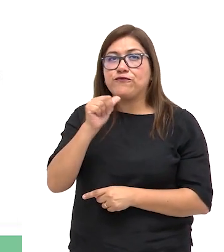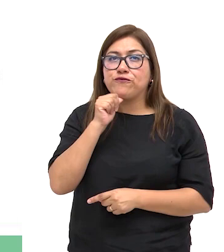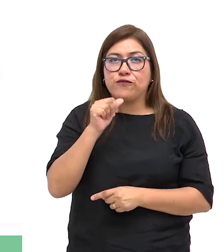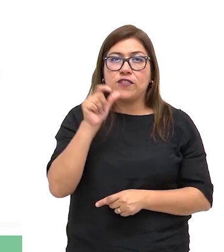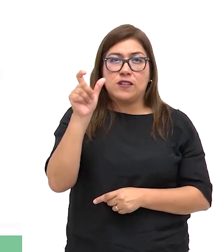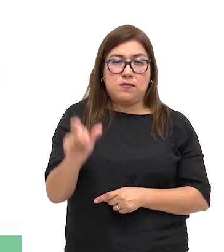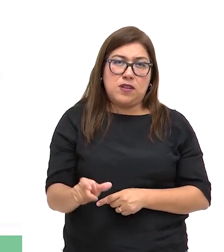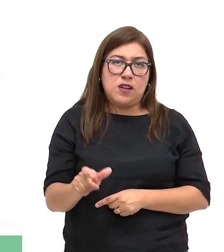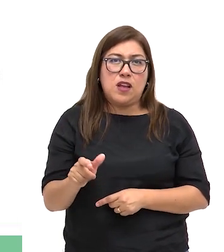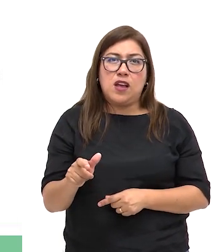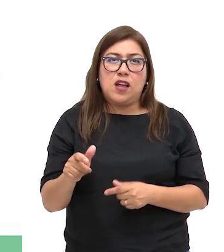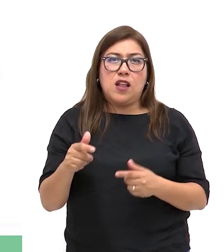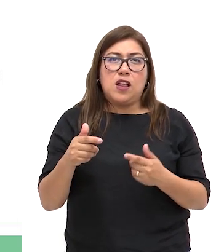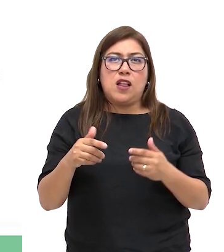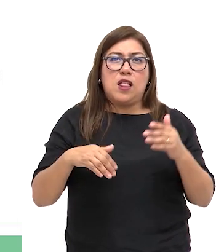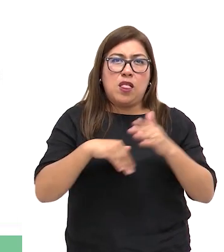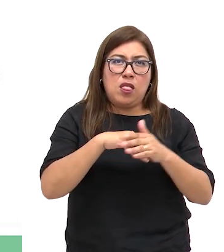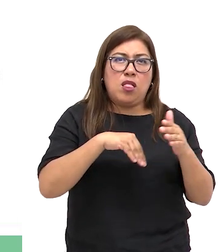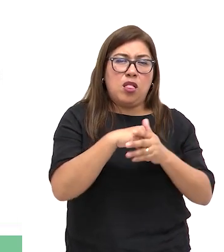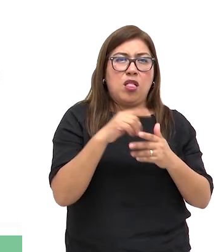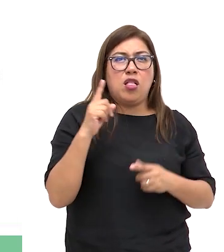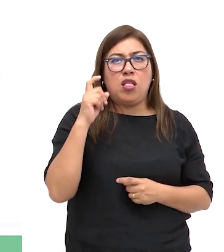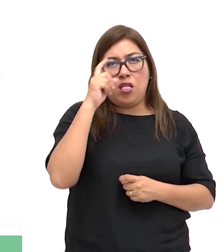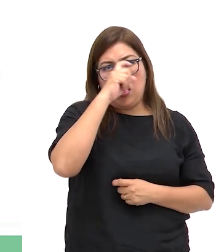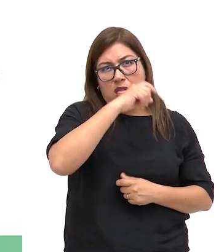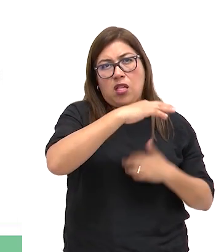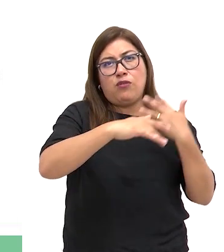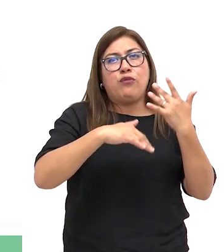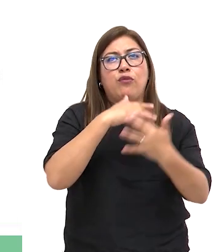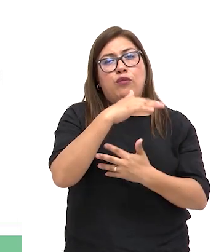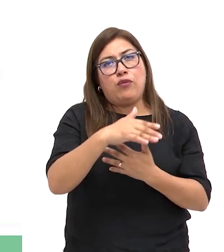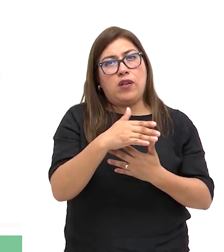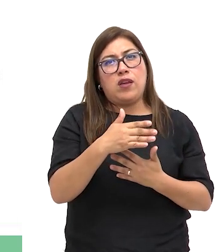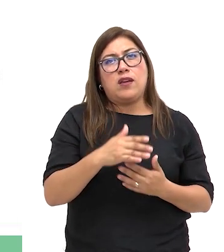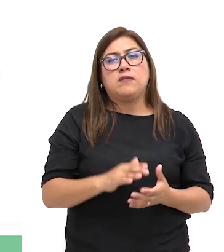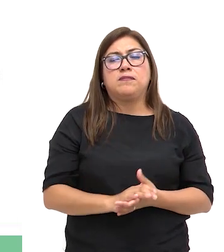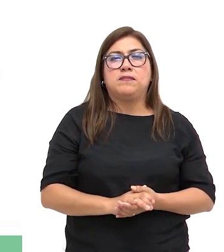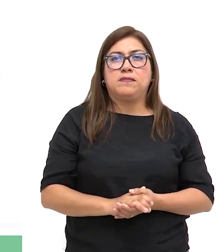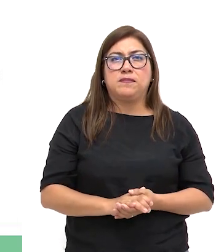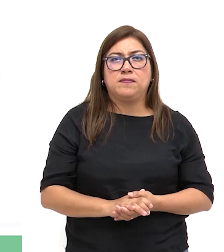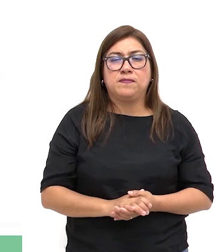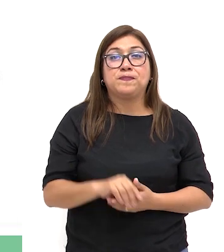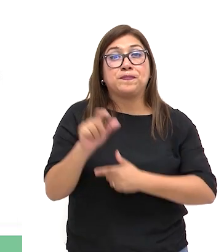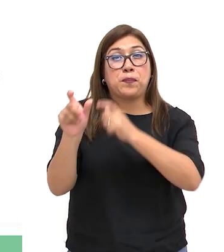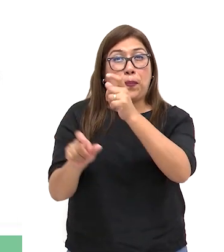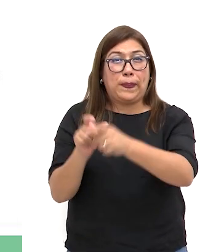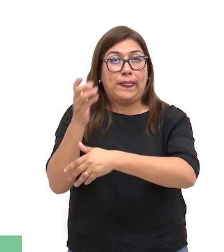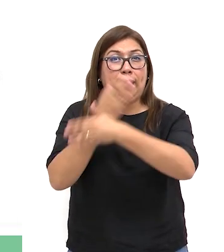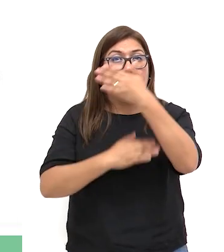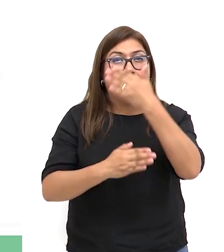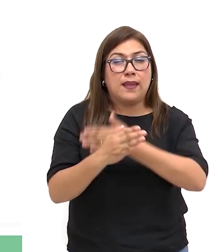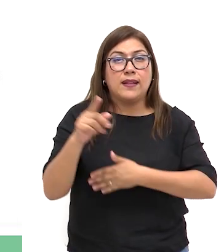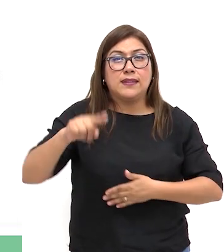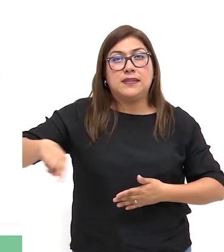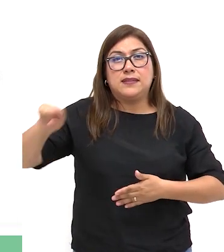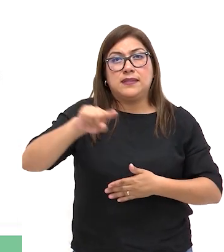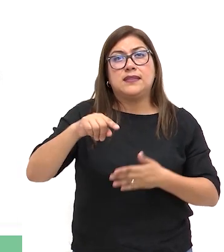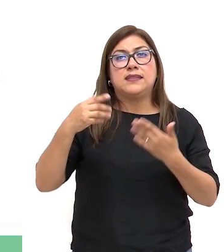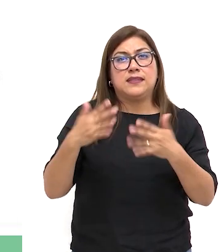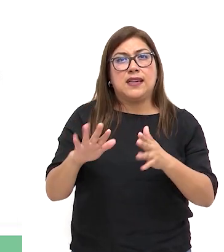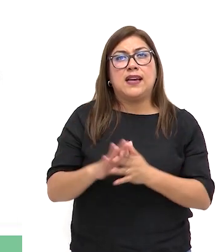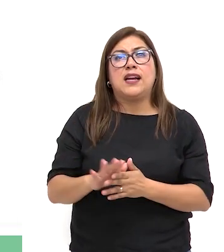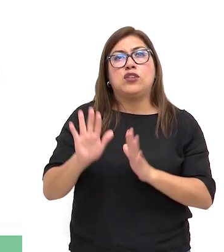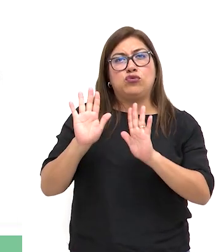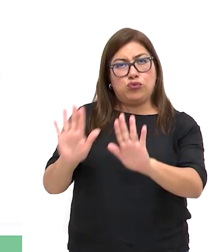personas interactúan con las barreras que se presentan en la sociedad. Las personas con discapacidad